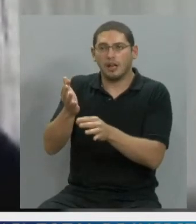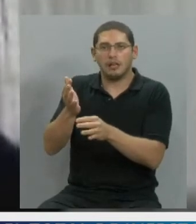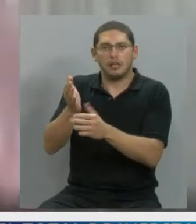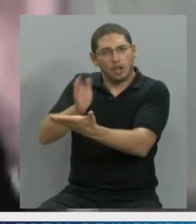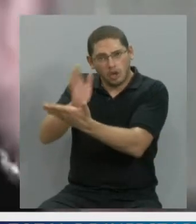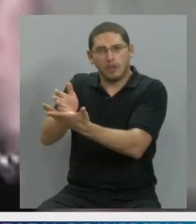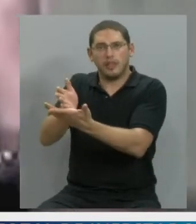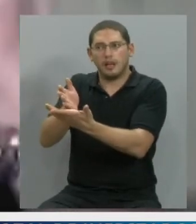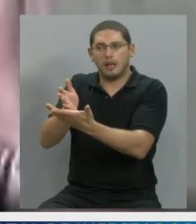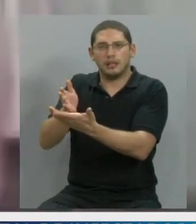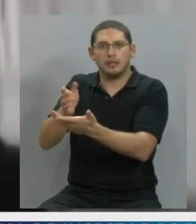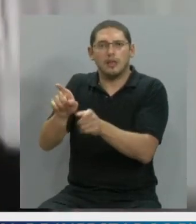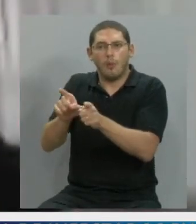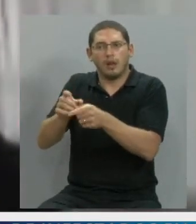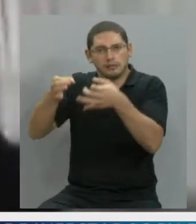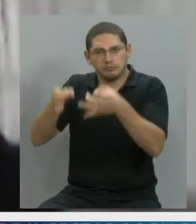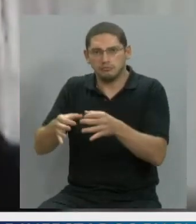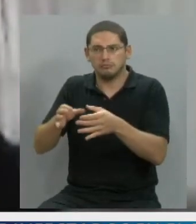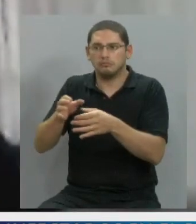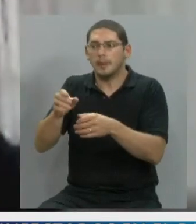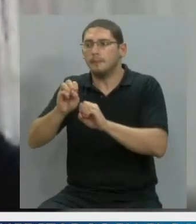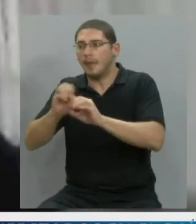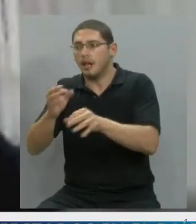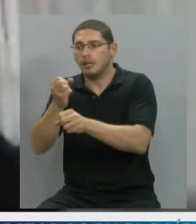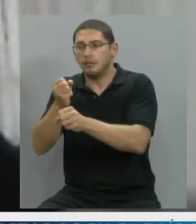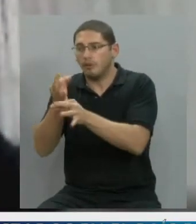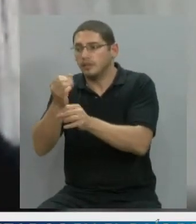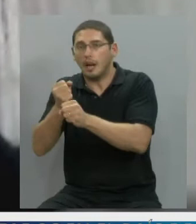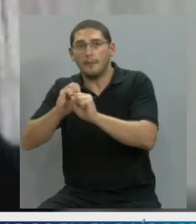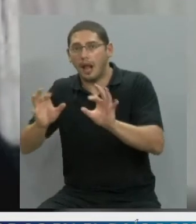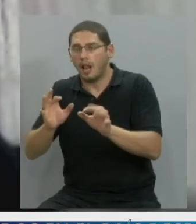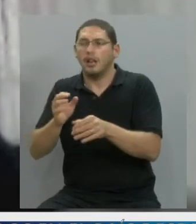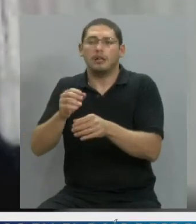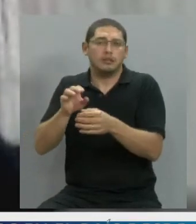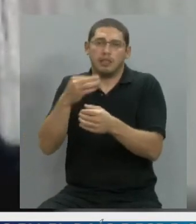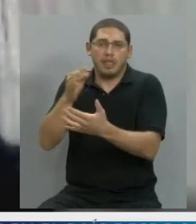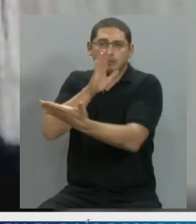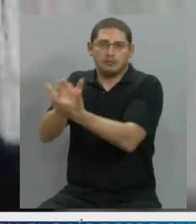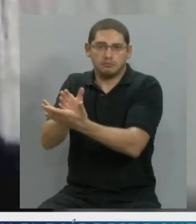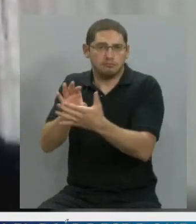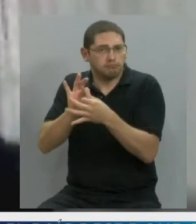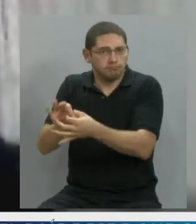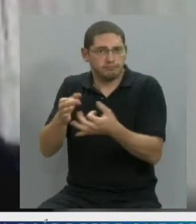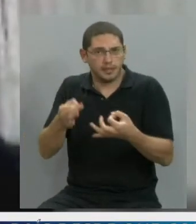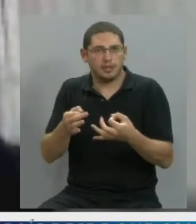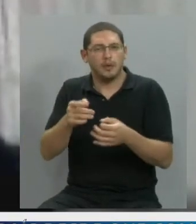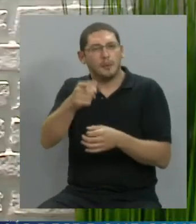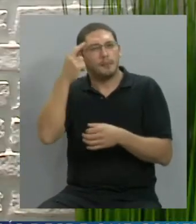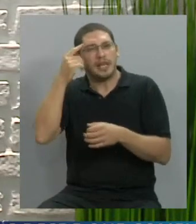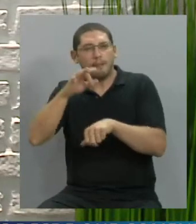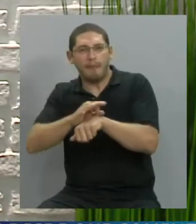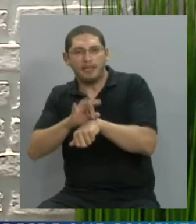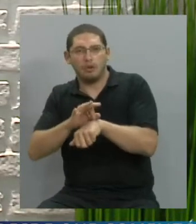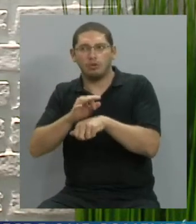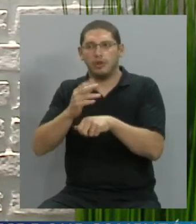no sigan mal diagnosticando, matando. Totalmente. ¿Vos decís que los médicos se cubren entre médicos y los